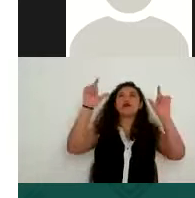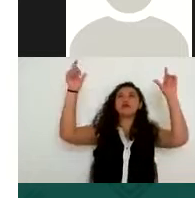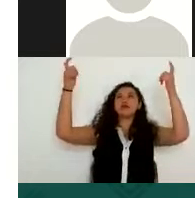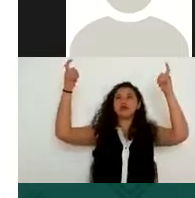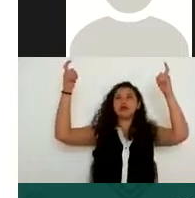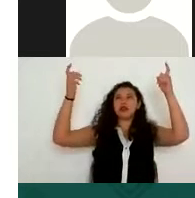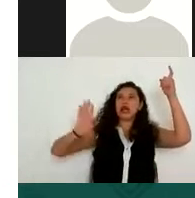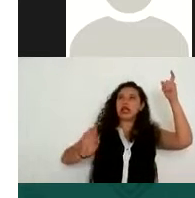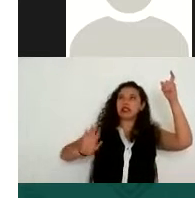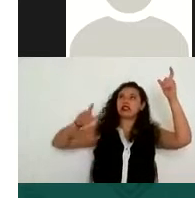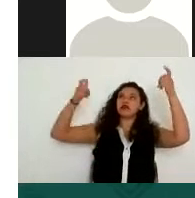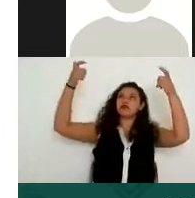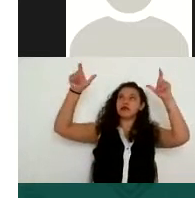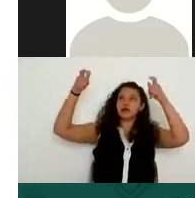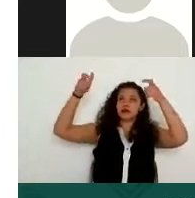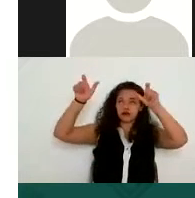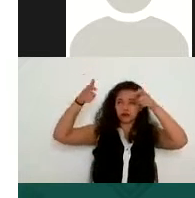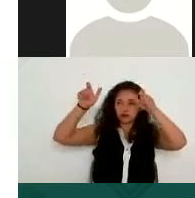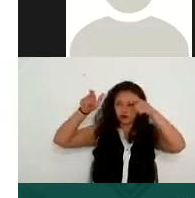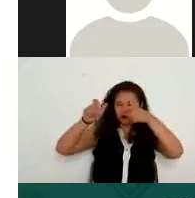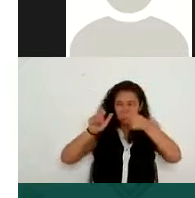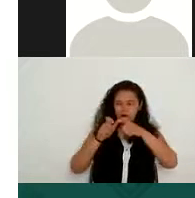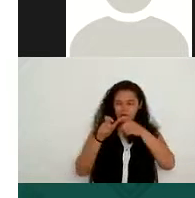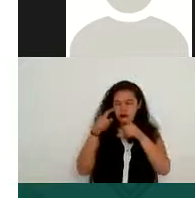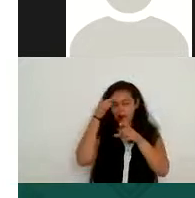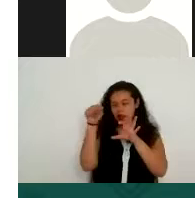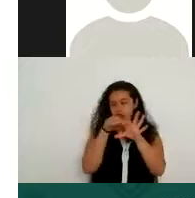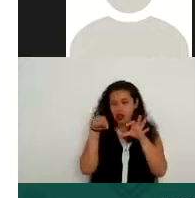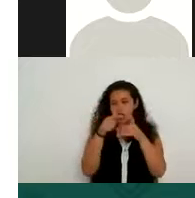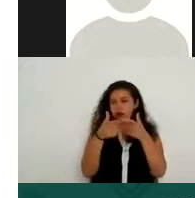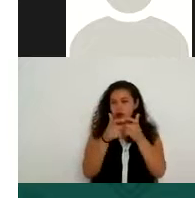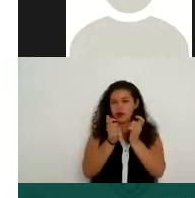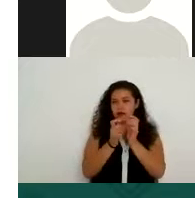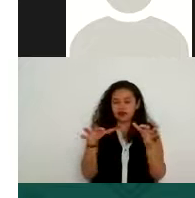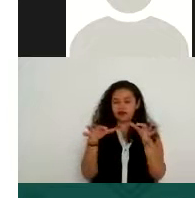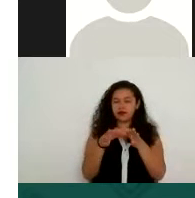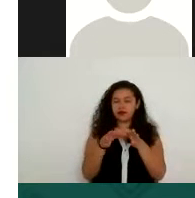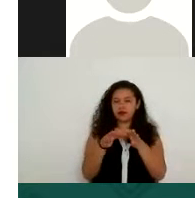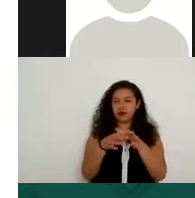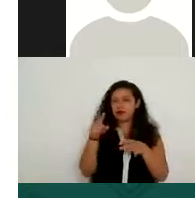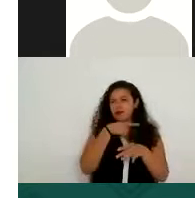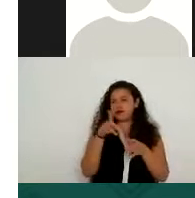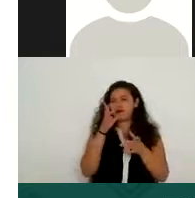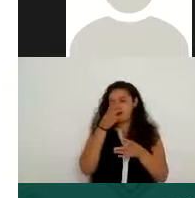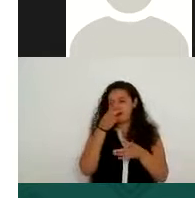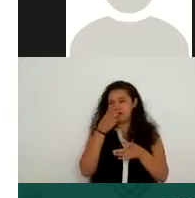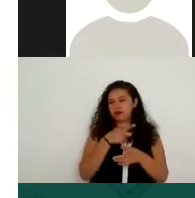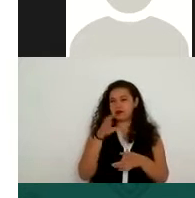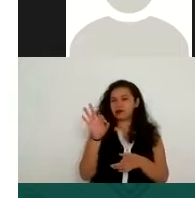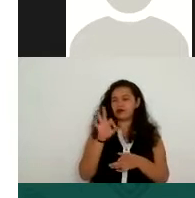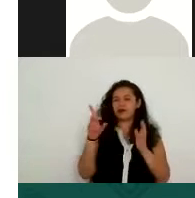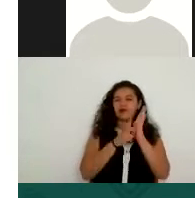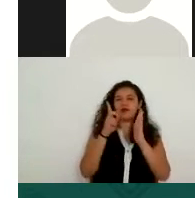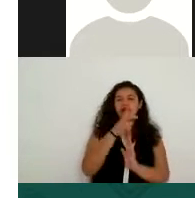más precisos. Tomando lo que usted amablemente nos comenta, quizá en ese departamento haya dos personas que, que